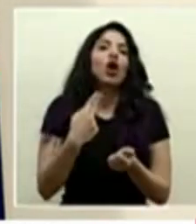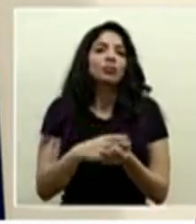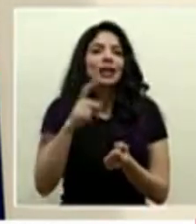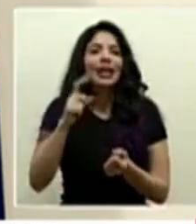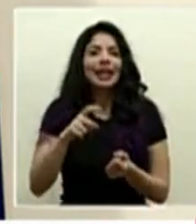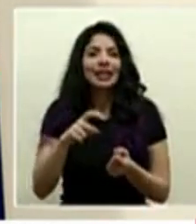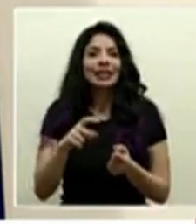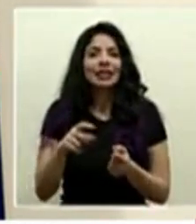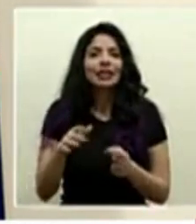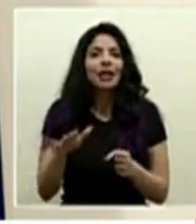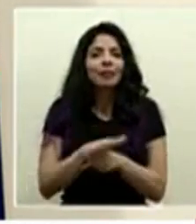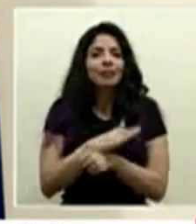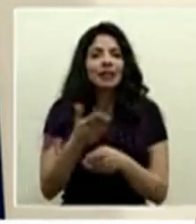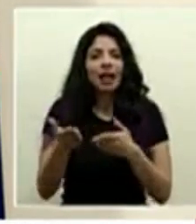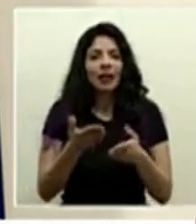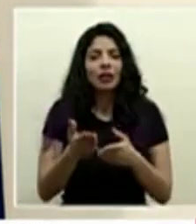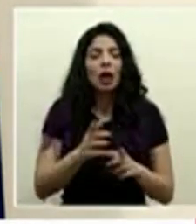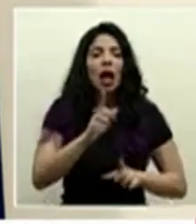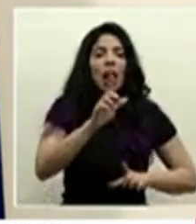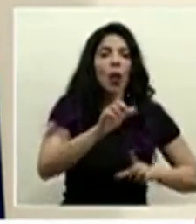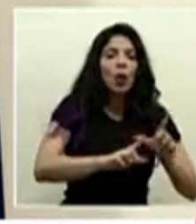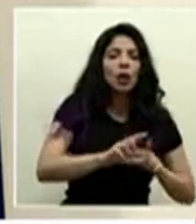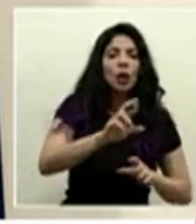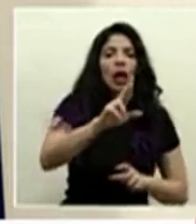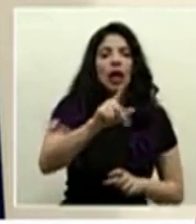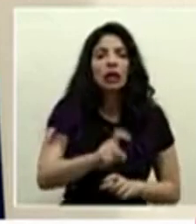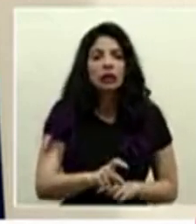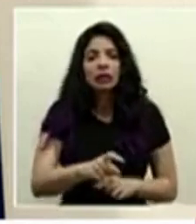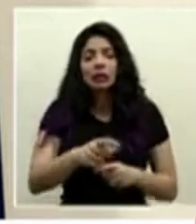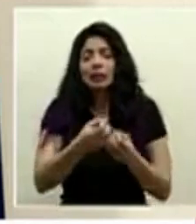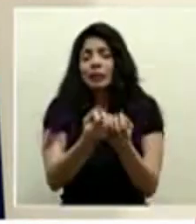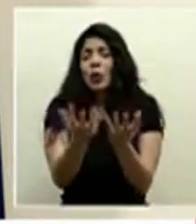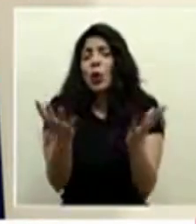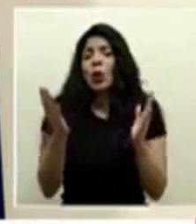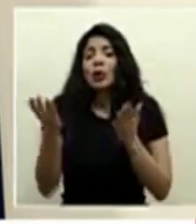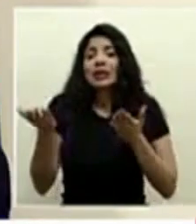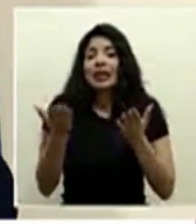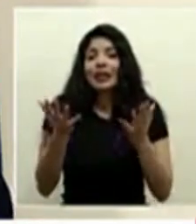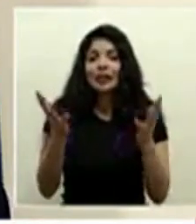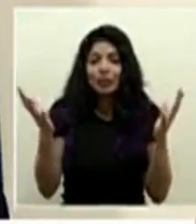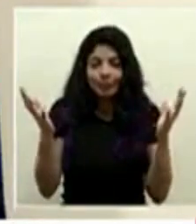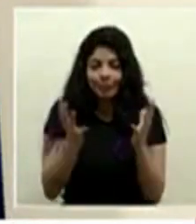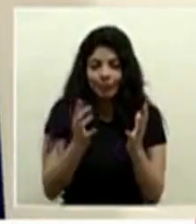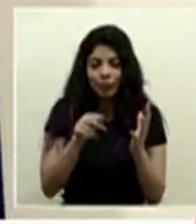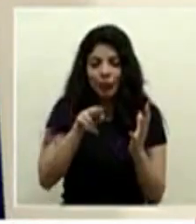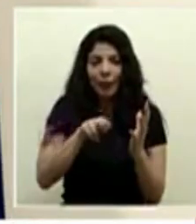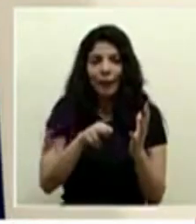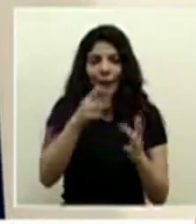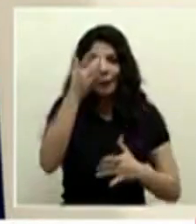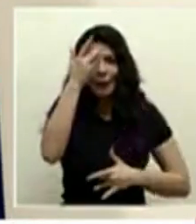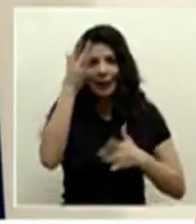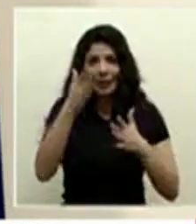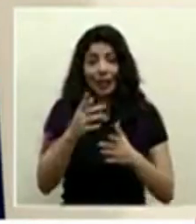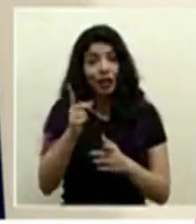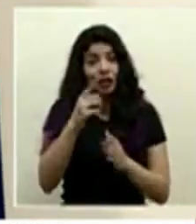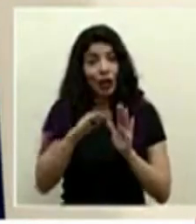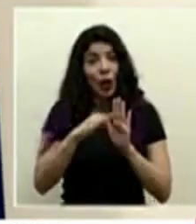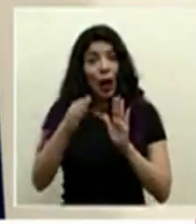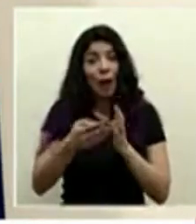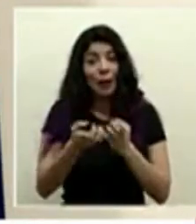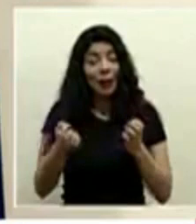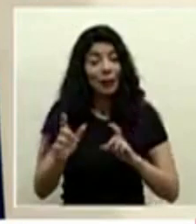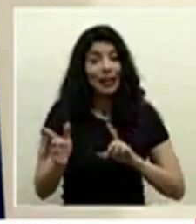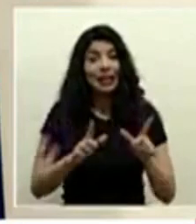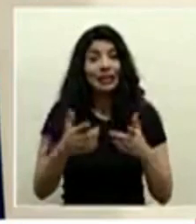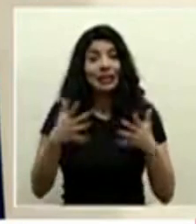servicios alrededor de laboratorio de rayos X de bueno muchos diferentes servicios no es solo tener la cama y el equipo